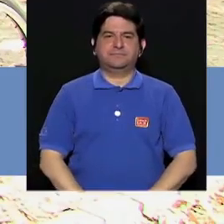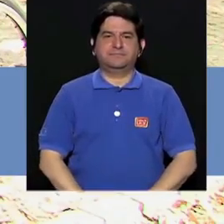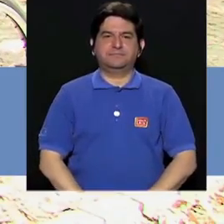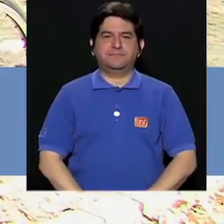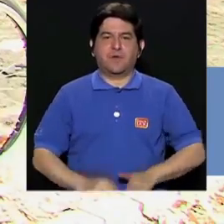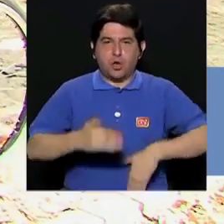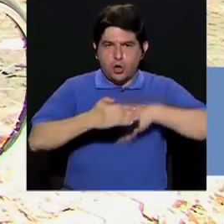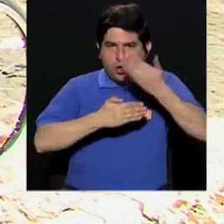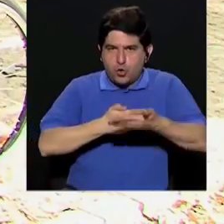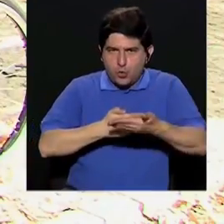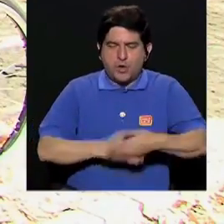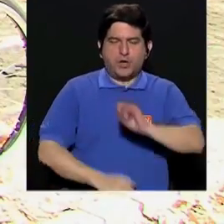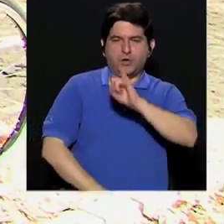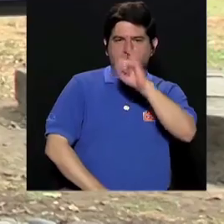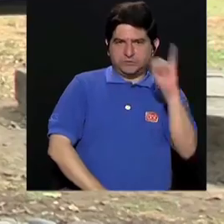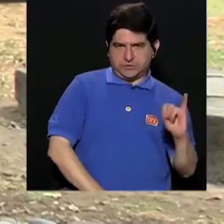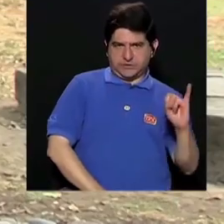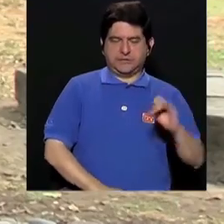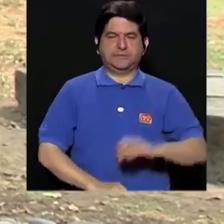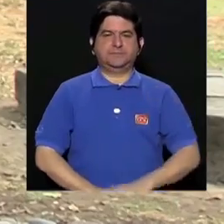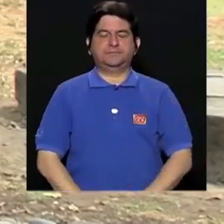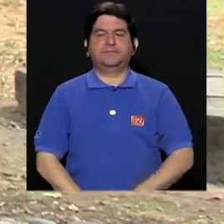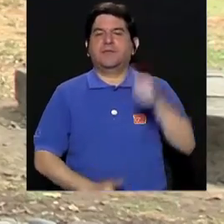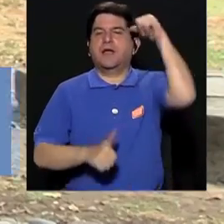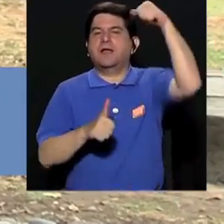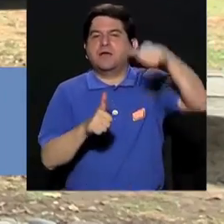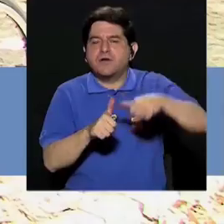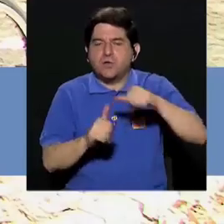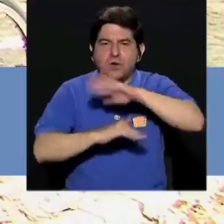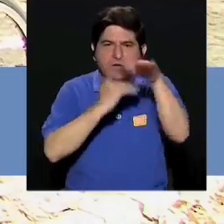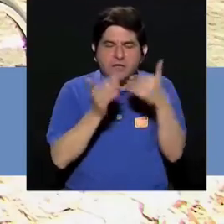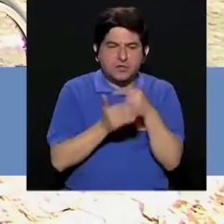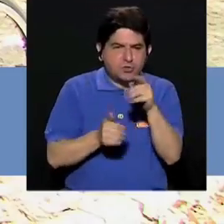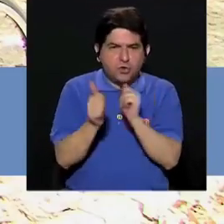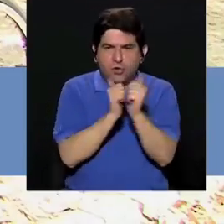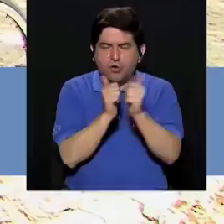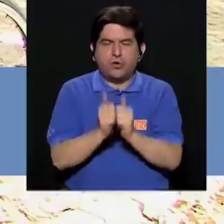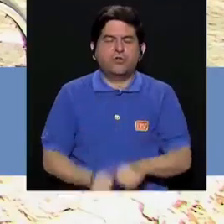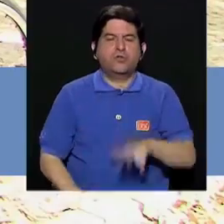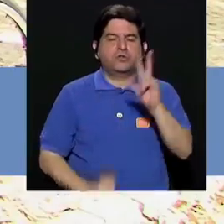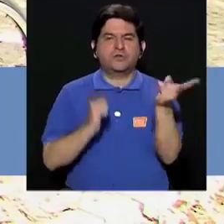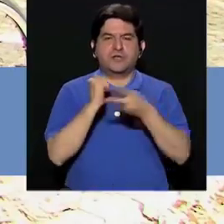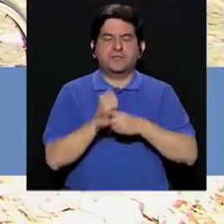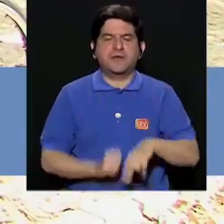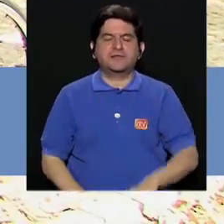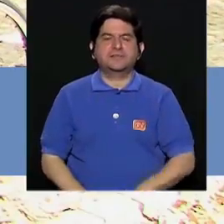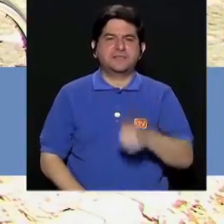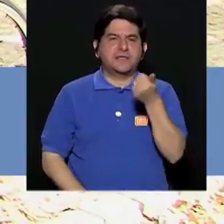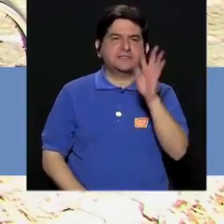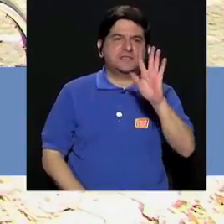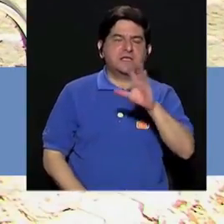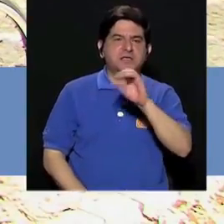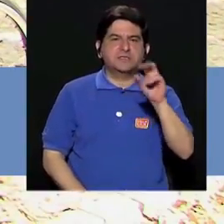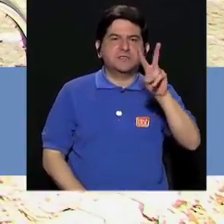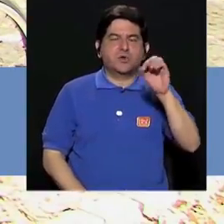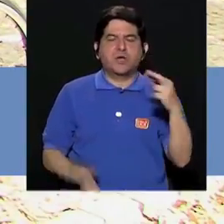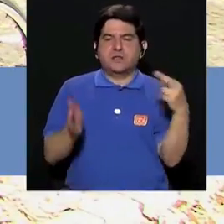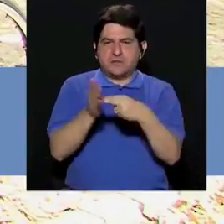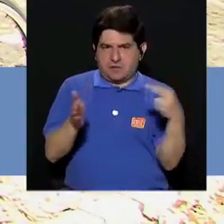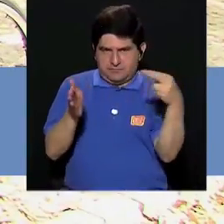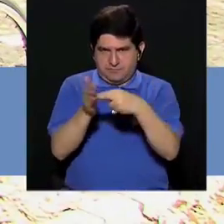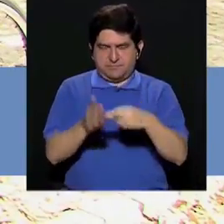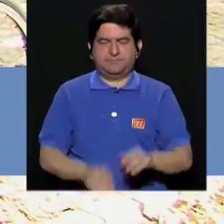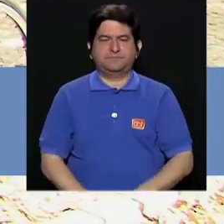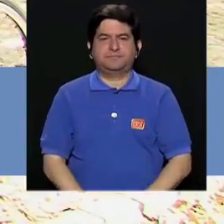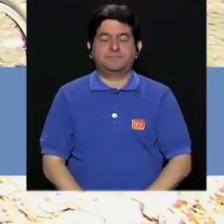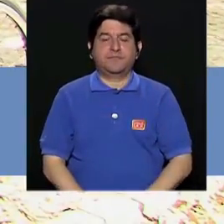y después alternamos con la izquierda. Recordemos que todos estos ejercicios se pueden hacer tres series de 15 repeticiones a 20 repeticiones. Vamos